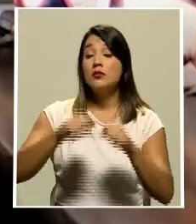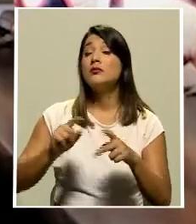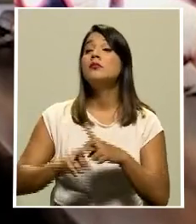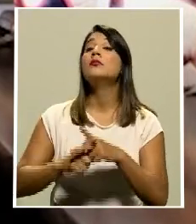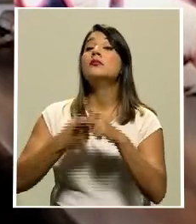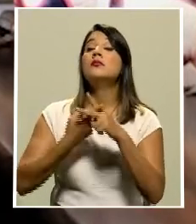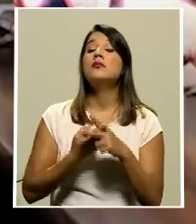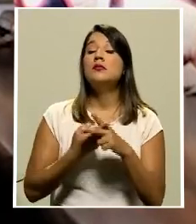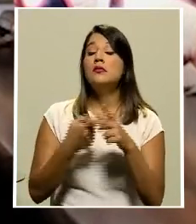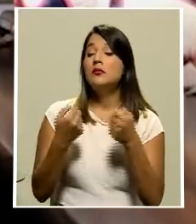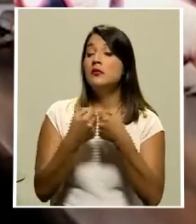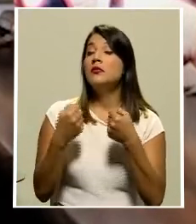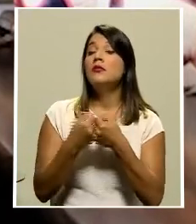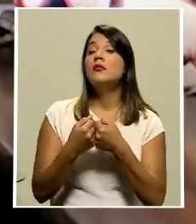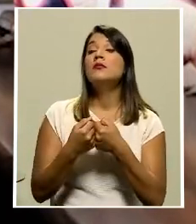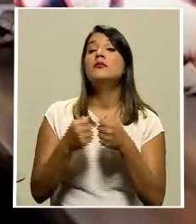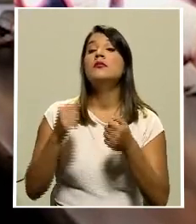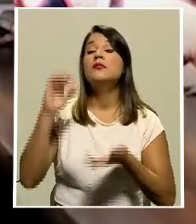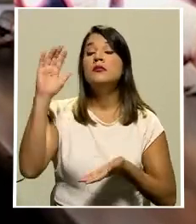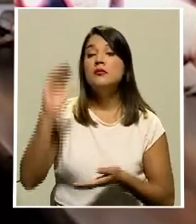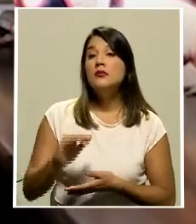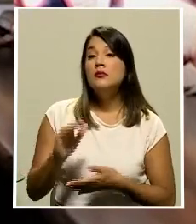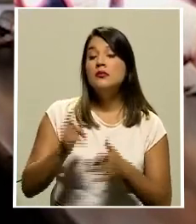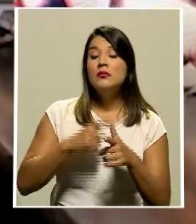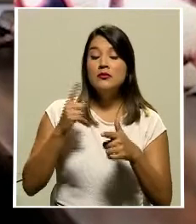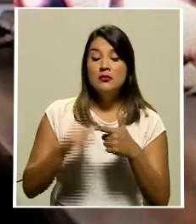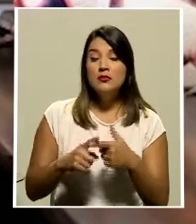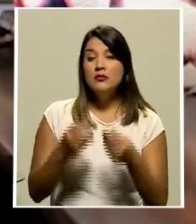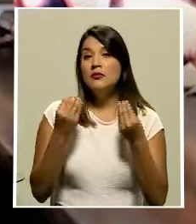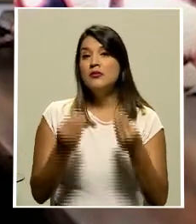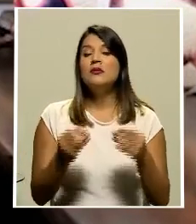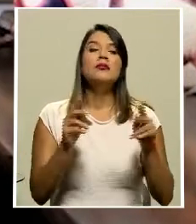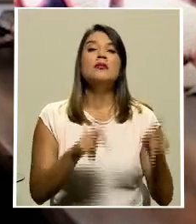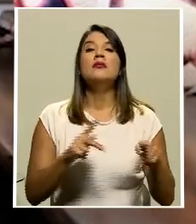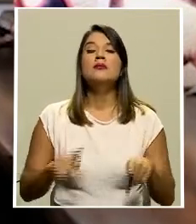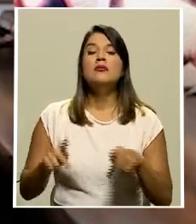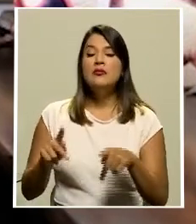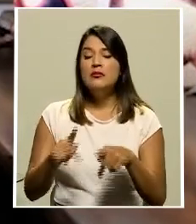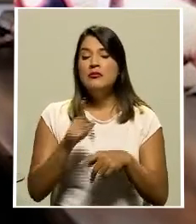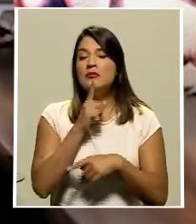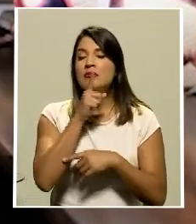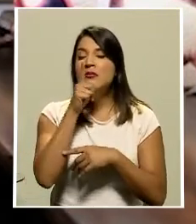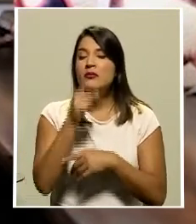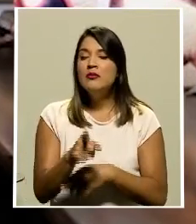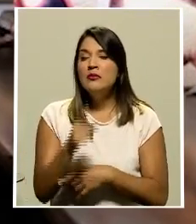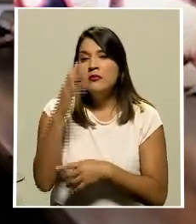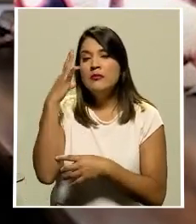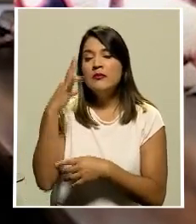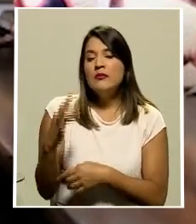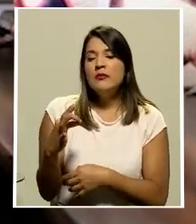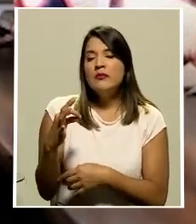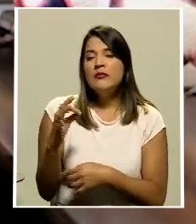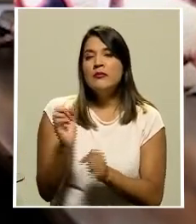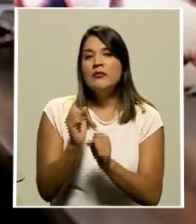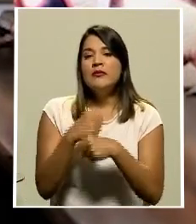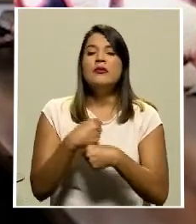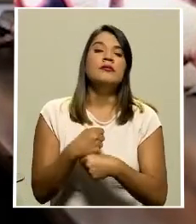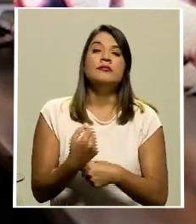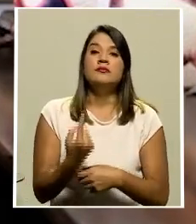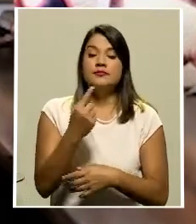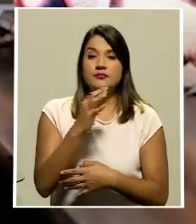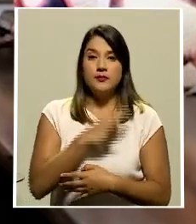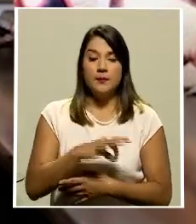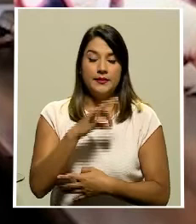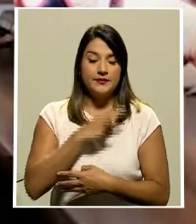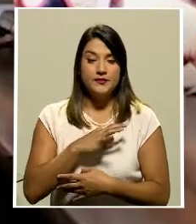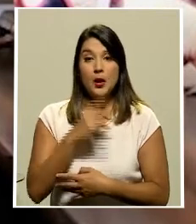menores. Entonces, son aficionados que realmente creen que están haciendo un beneficio